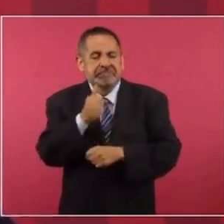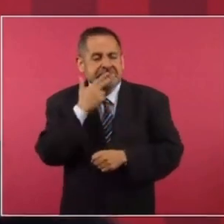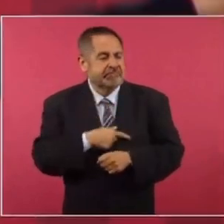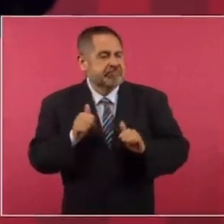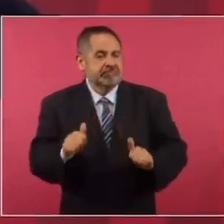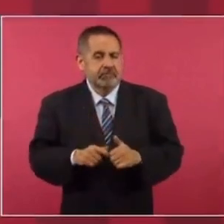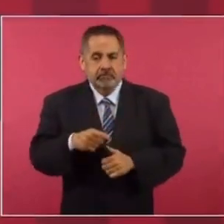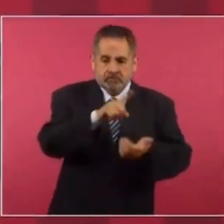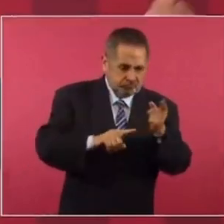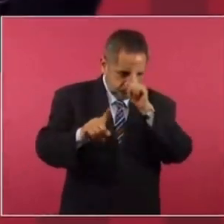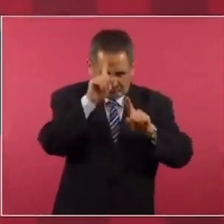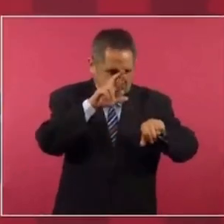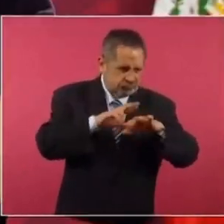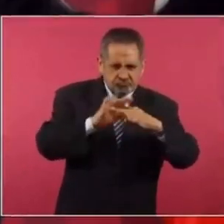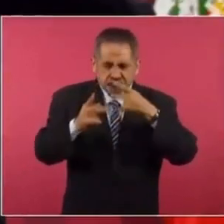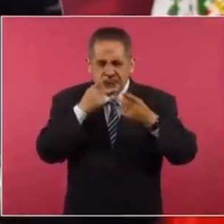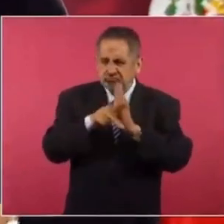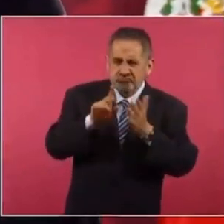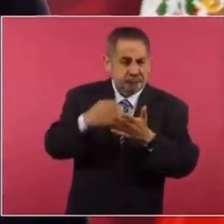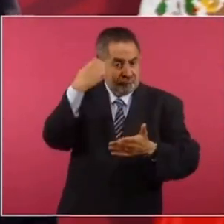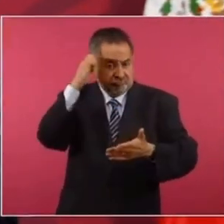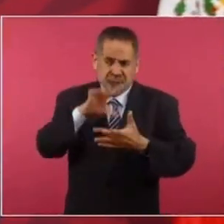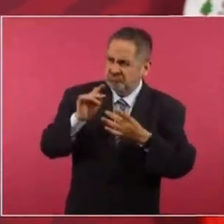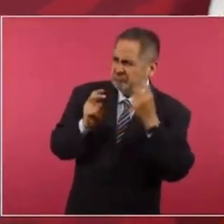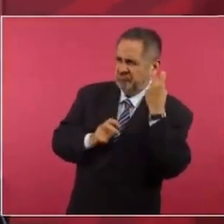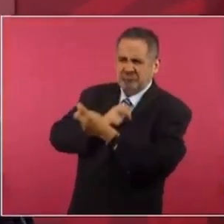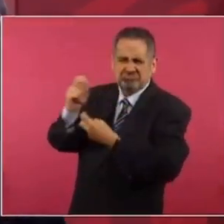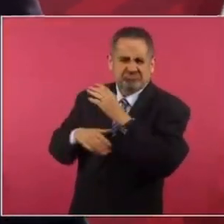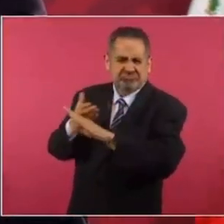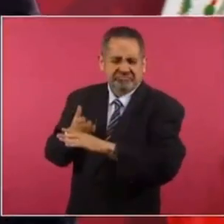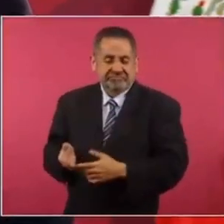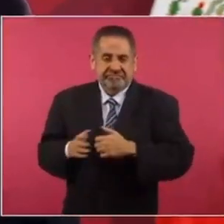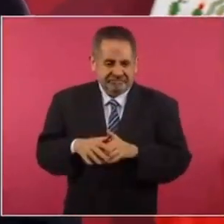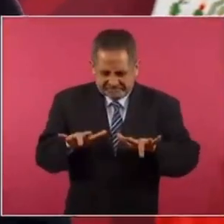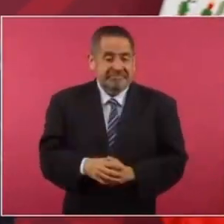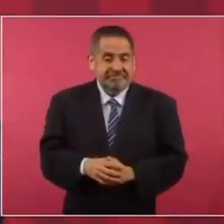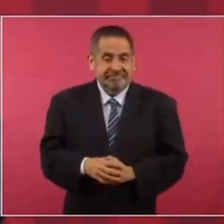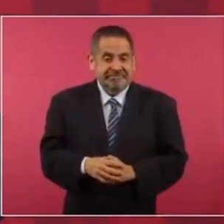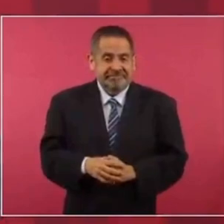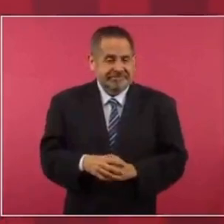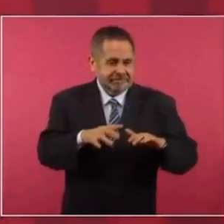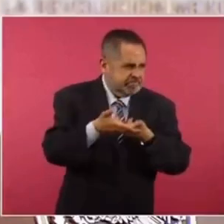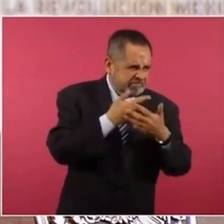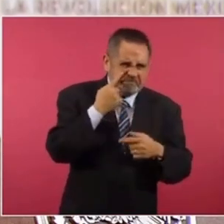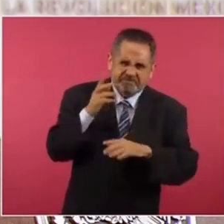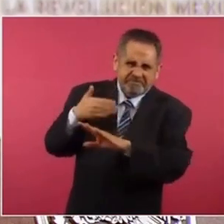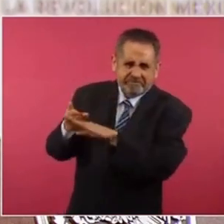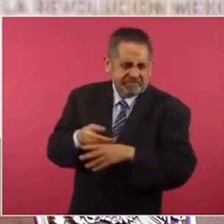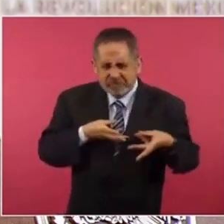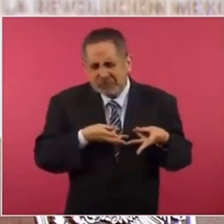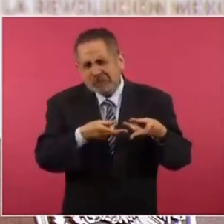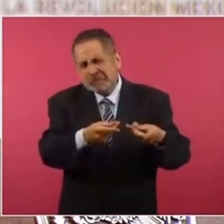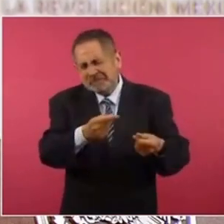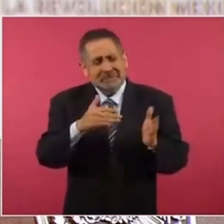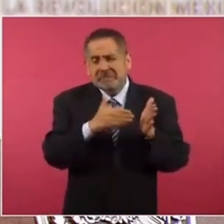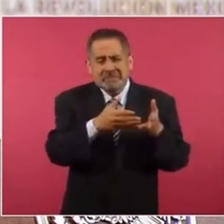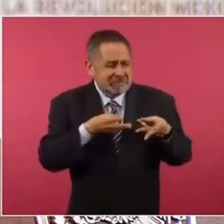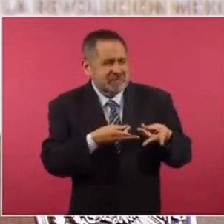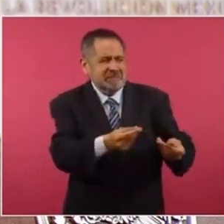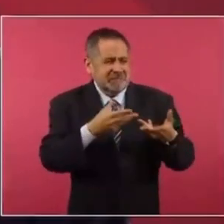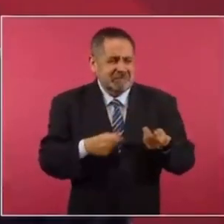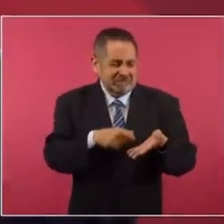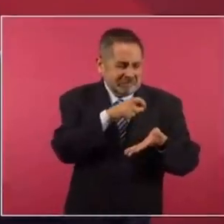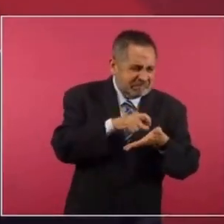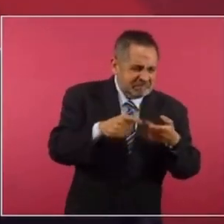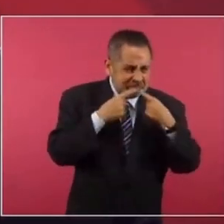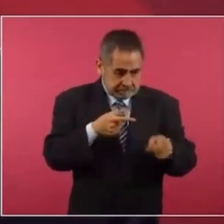Y traen asesores, publicistas, expertos, hackeadores, y hacen colectas, y gastan muchísimo dinero, y